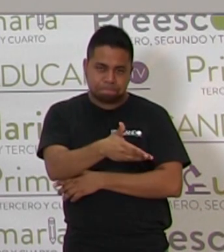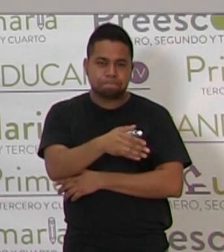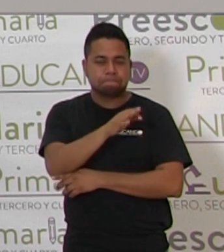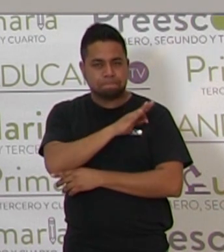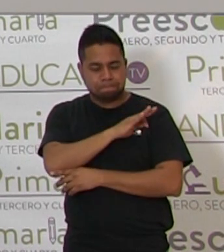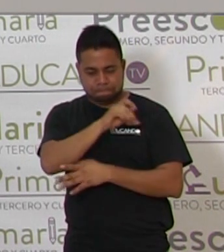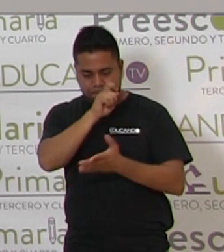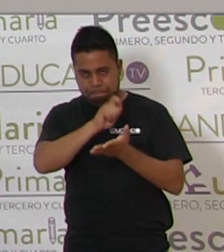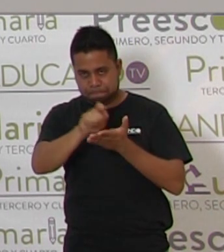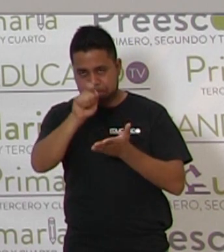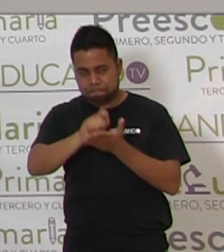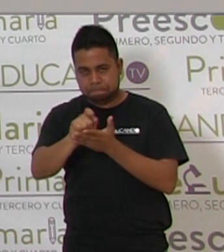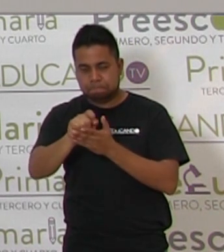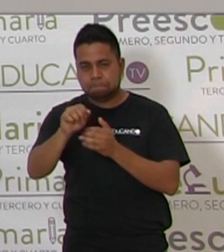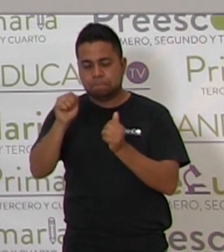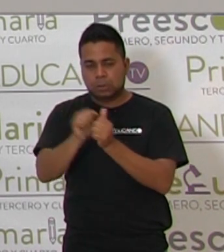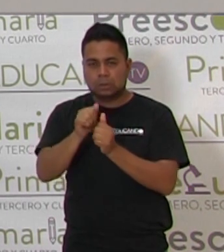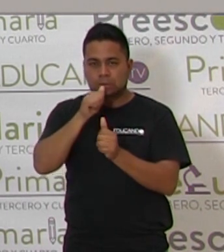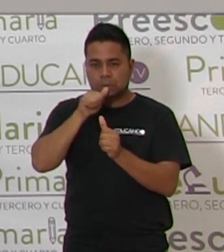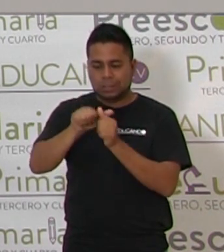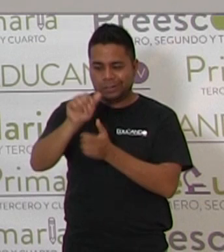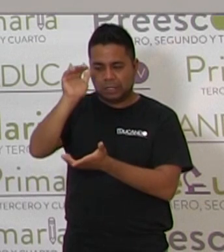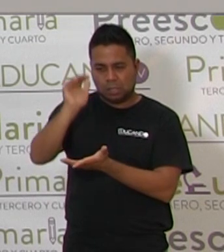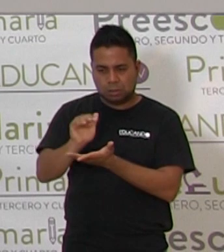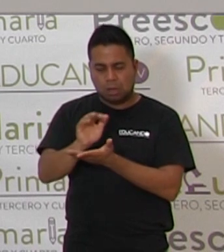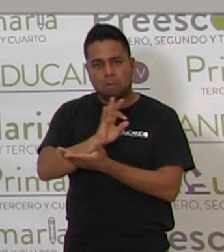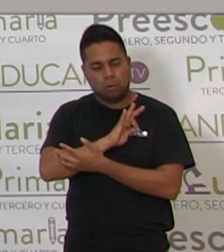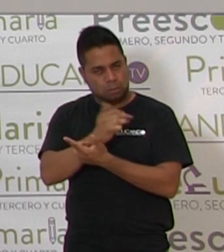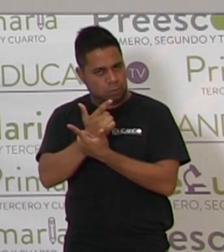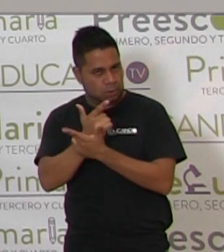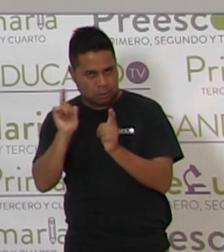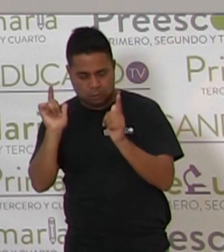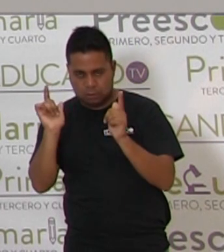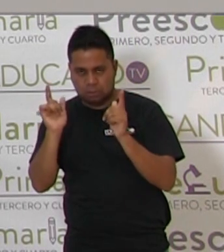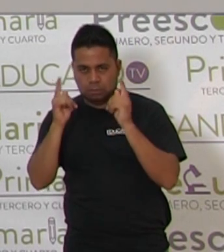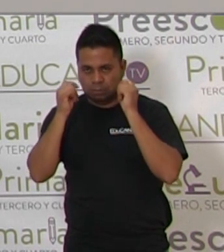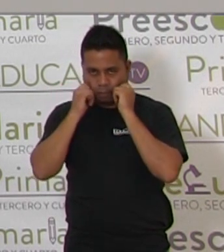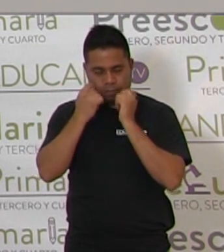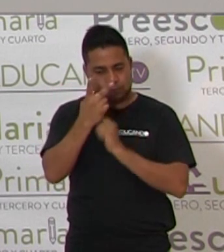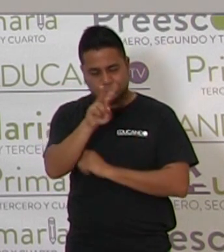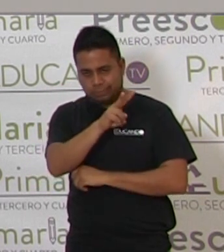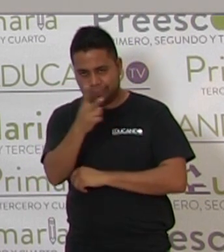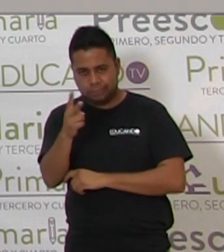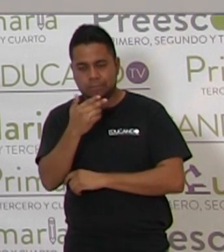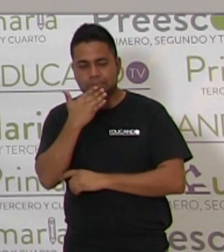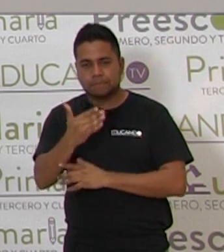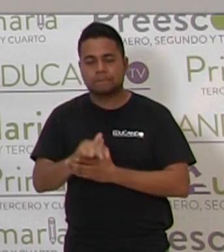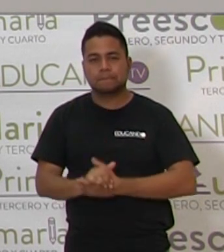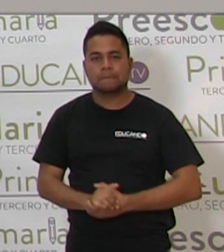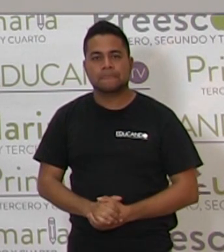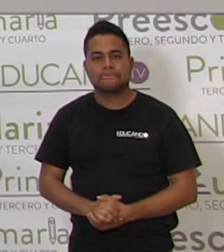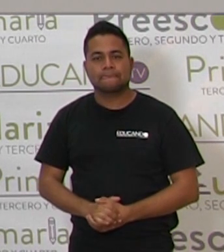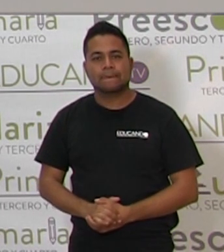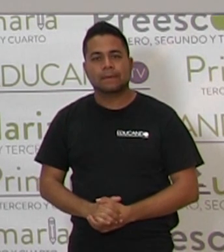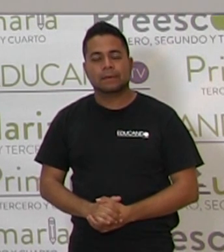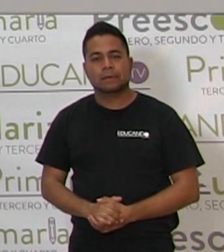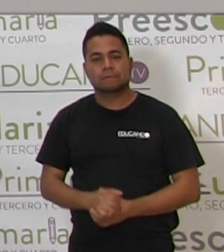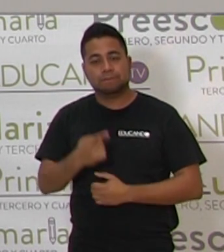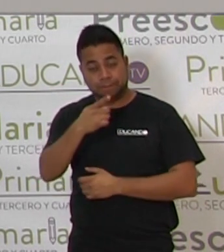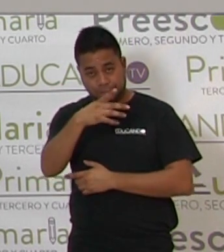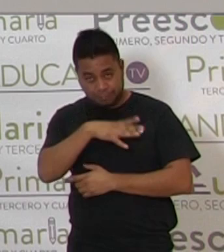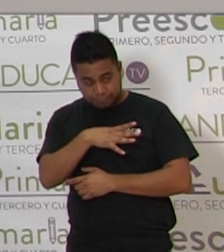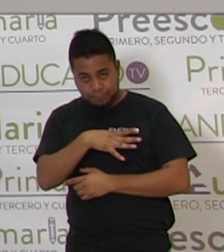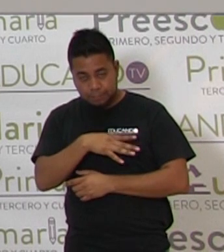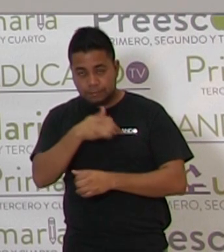directamente con minúscula. Así es que, ay, esta se nos puede parlar. Aquí tenemos la vocal